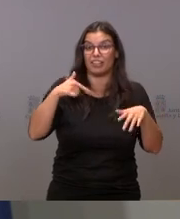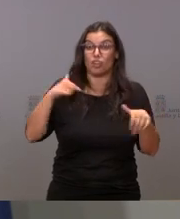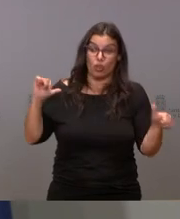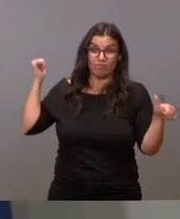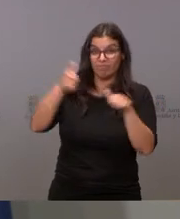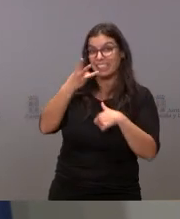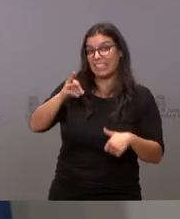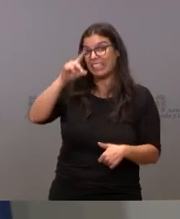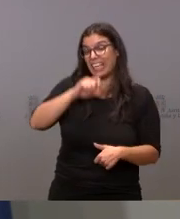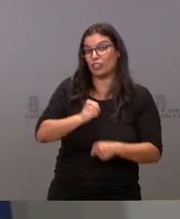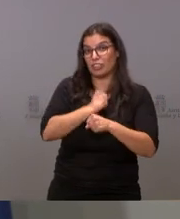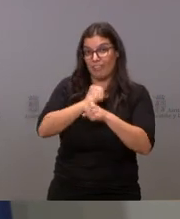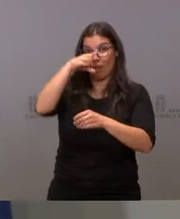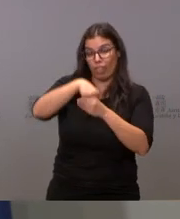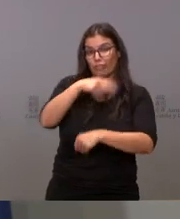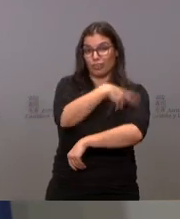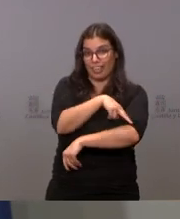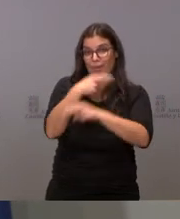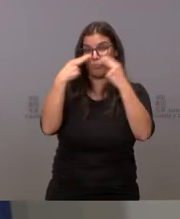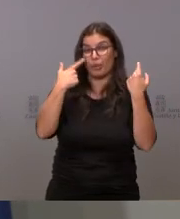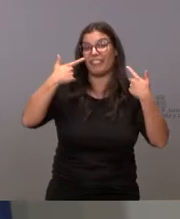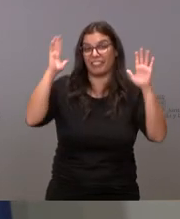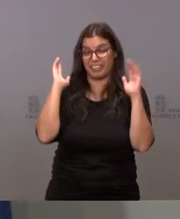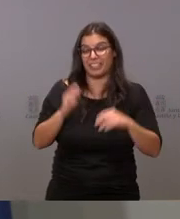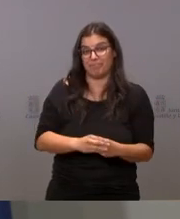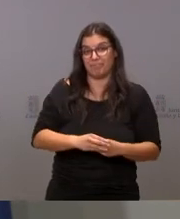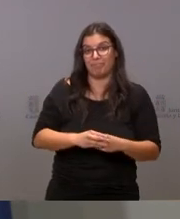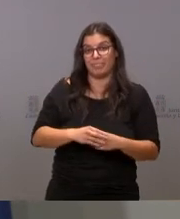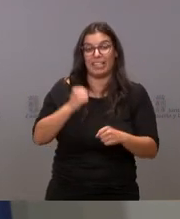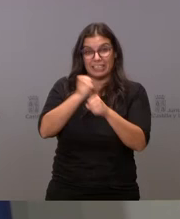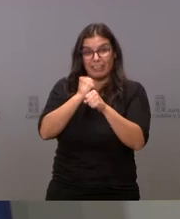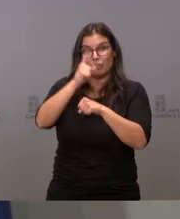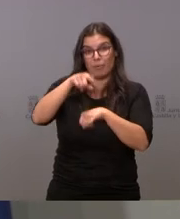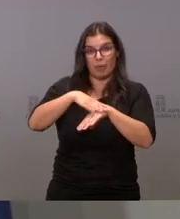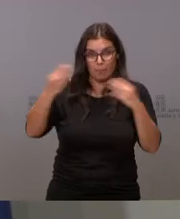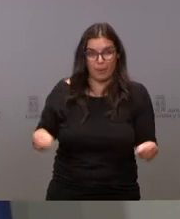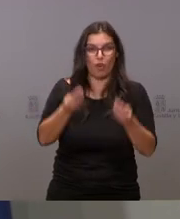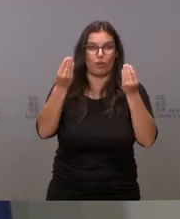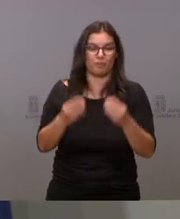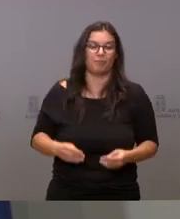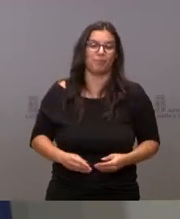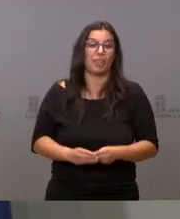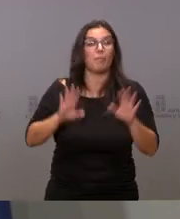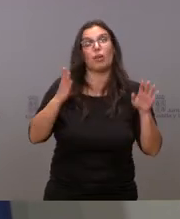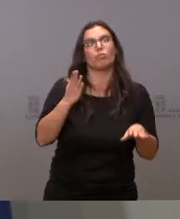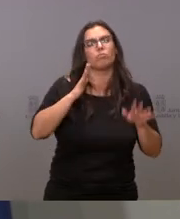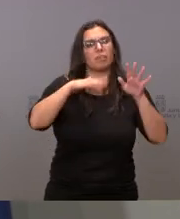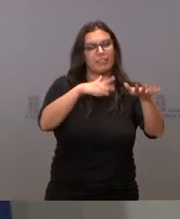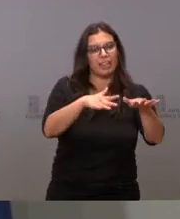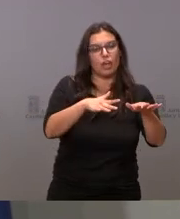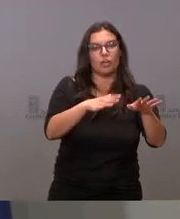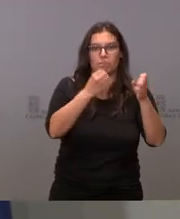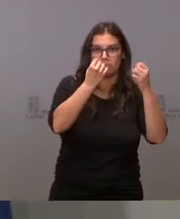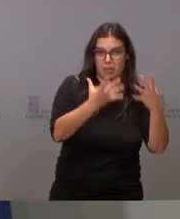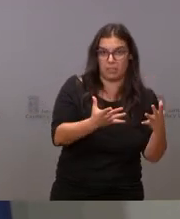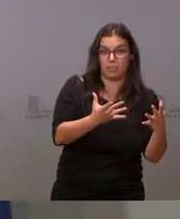trabajando en ella y trabajando por mejorarla pero aparte de manifestarse quien